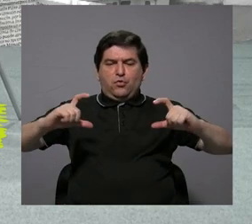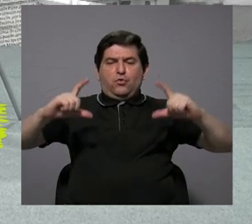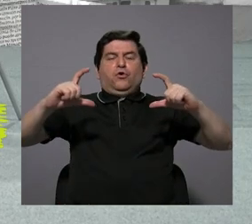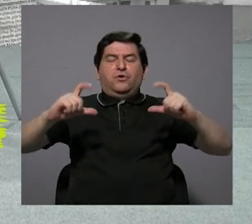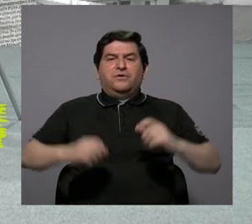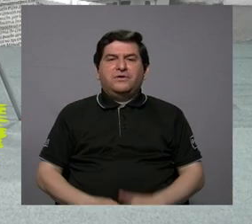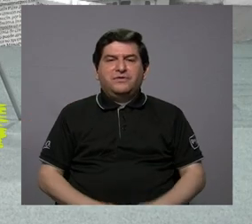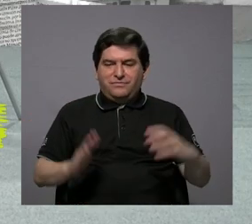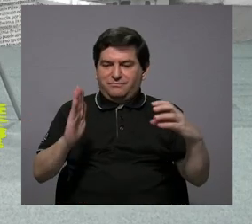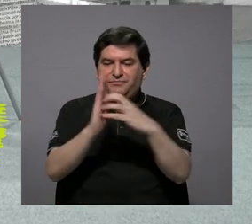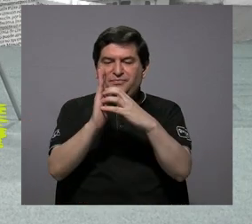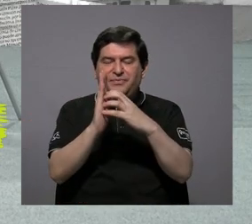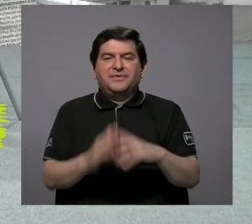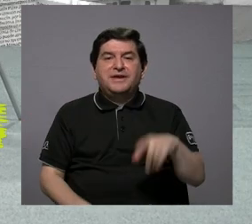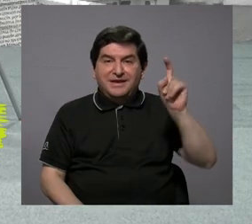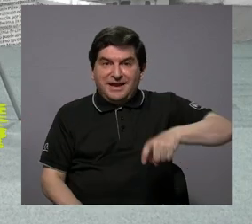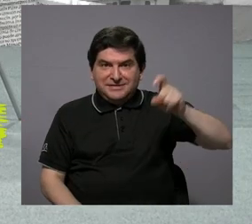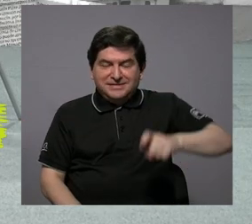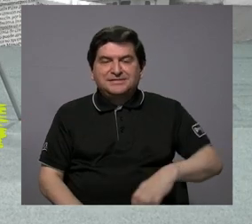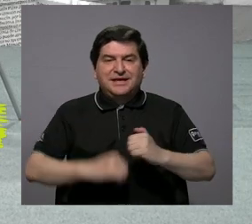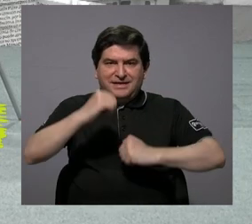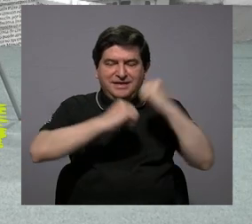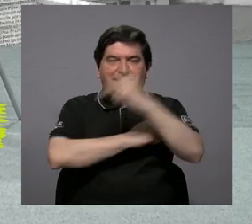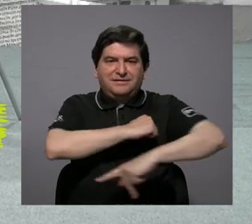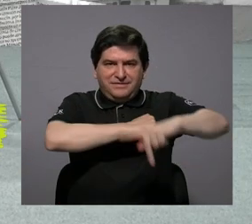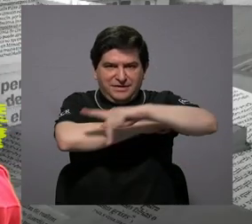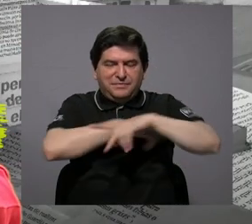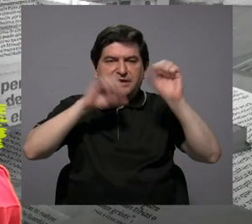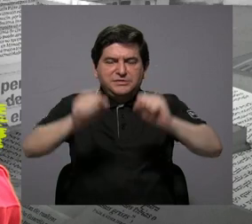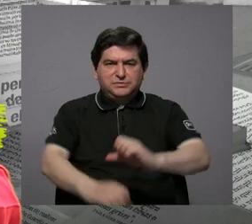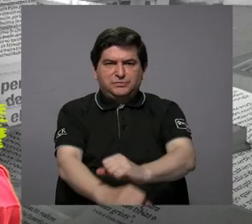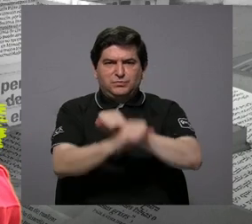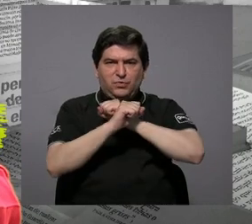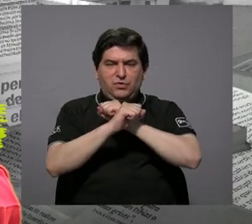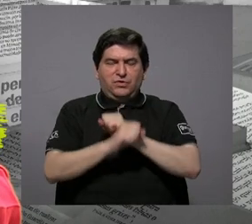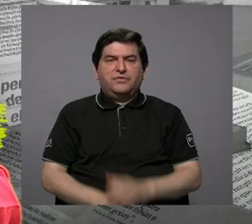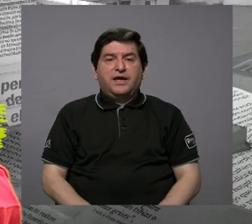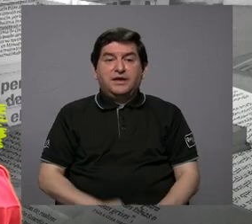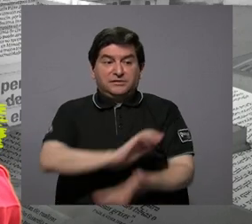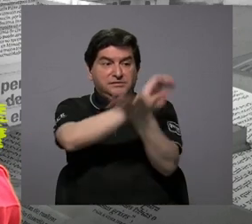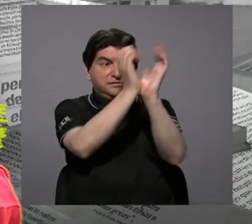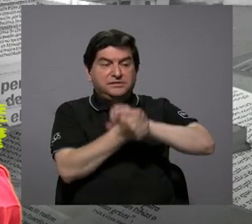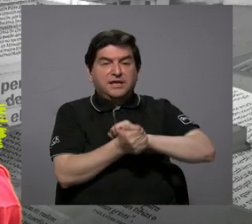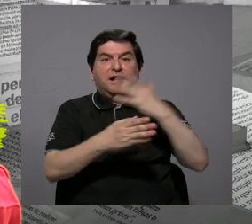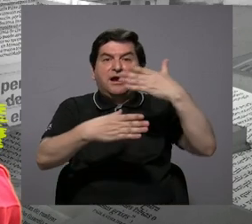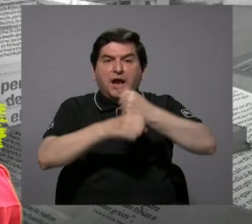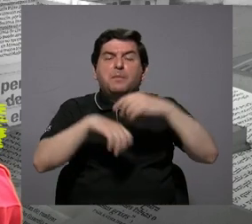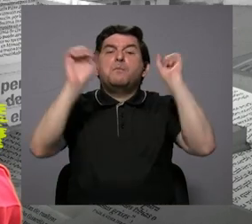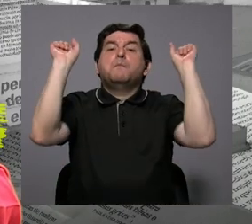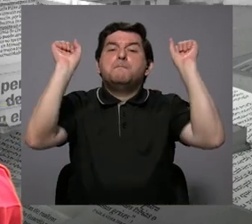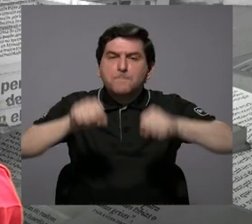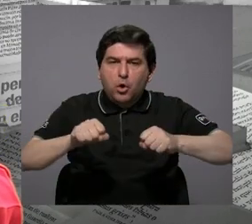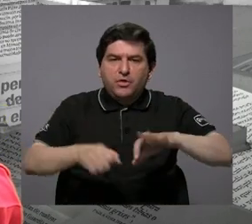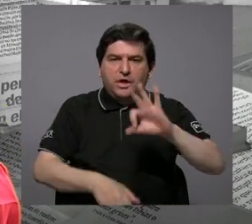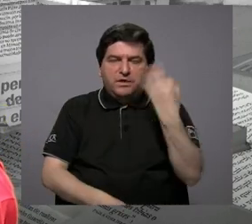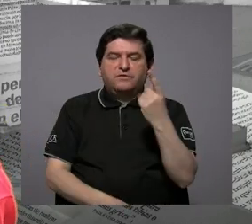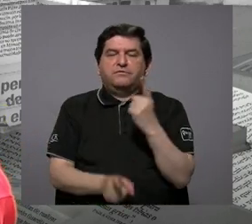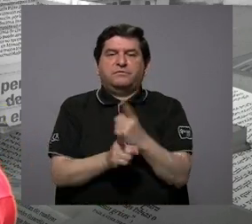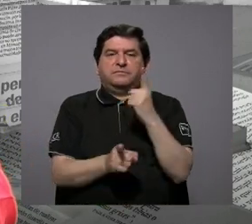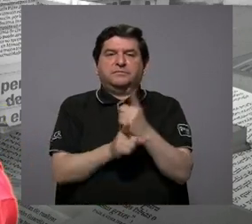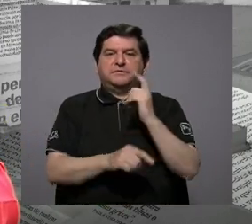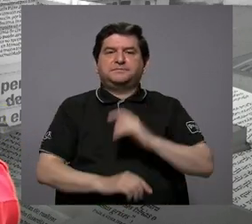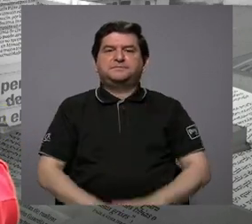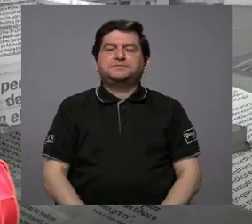infraestructura país que se requiere para poder asegurar que si vamos a hacer una transición, la podemos hacer de manera adecuada.